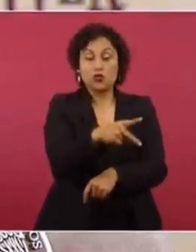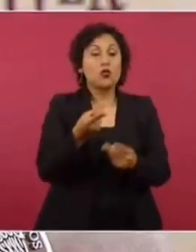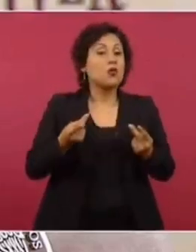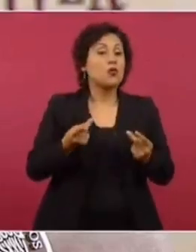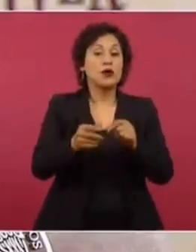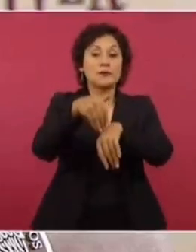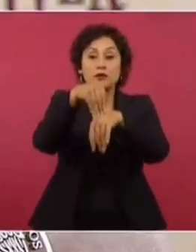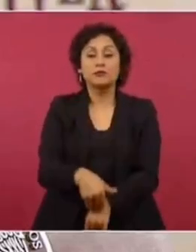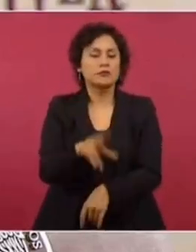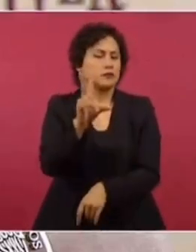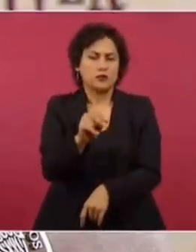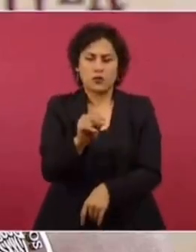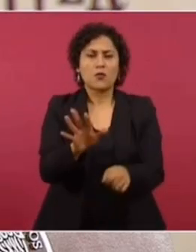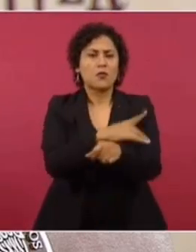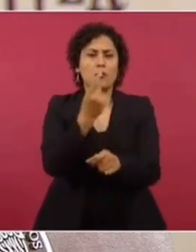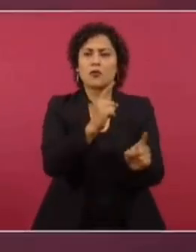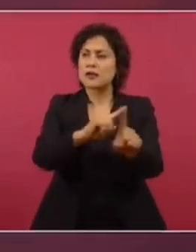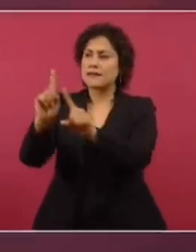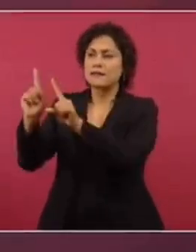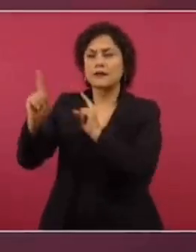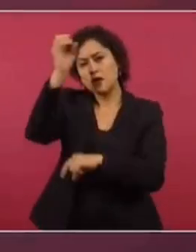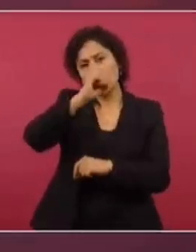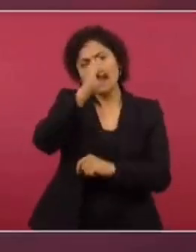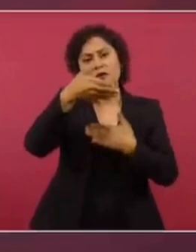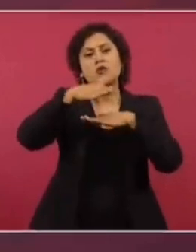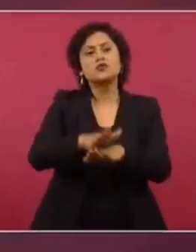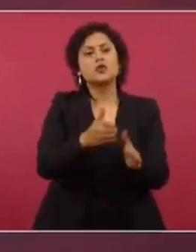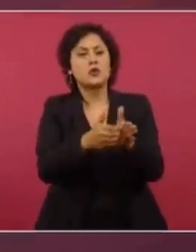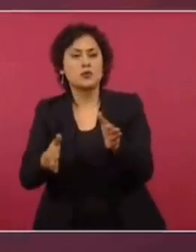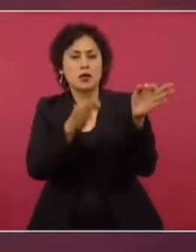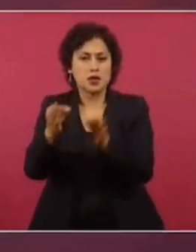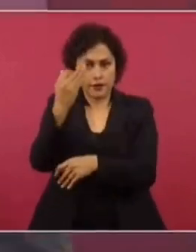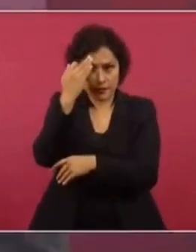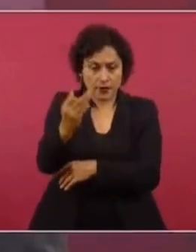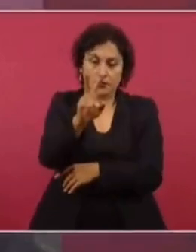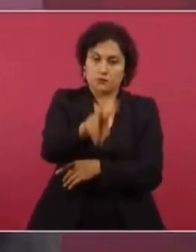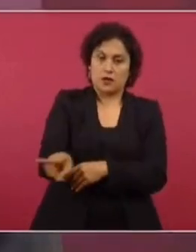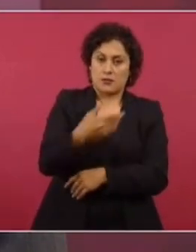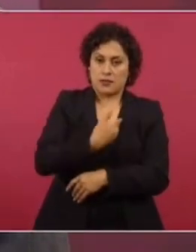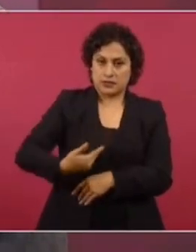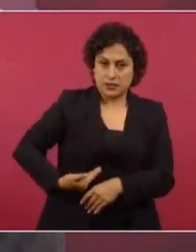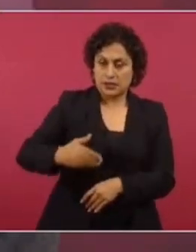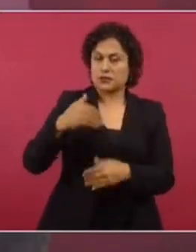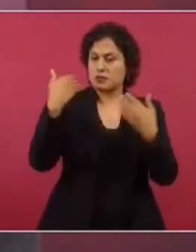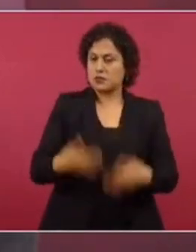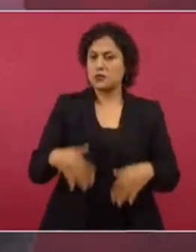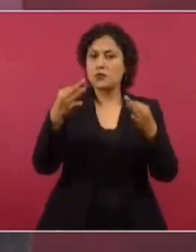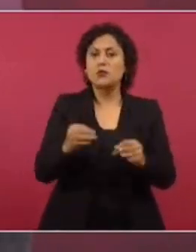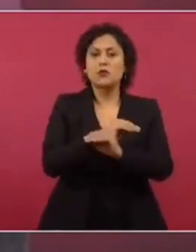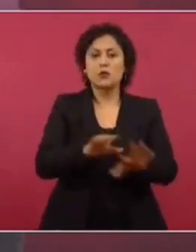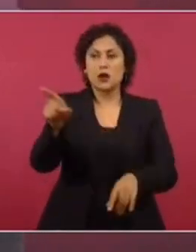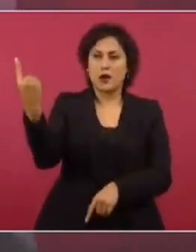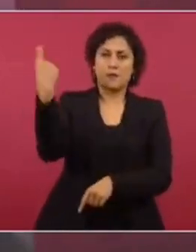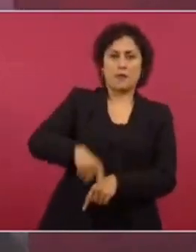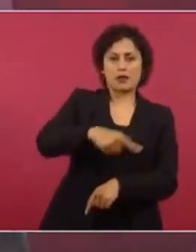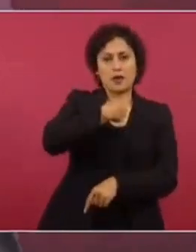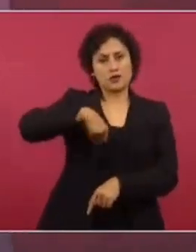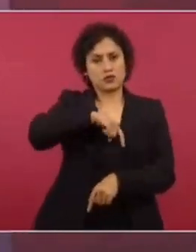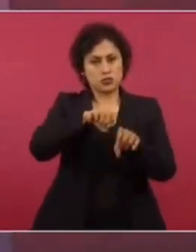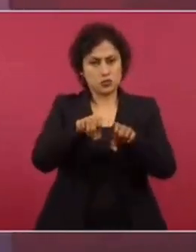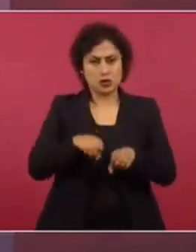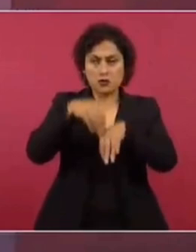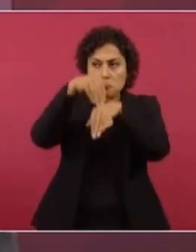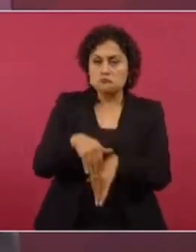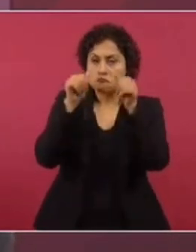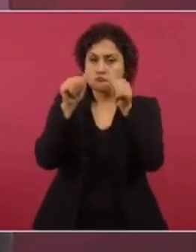inmediato, sino había diversos planteamientos en cuanto a la temporalidad. El señor presidente ha sido muy claro y esa fue su instrucción y nosotros desde luego que